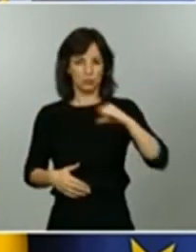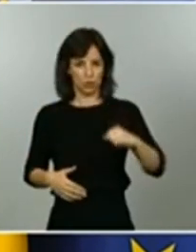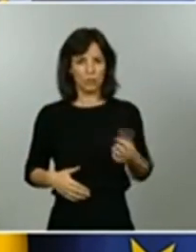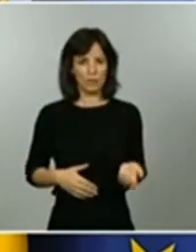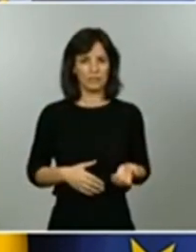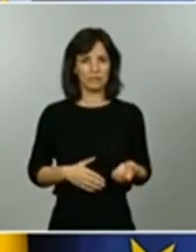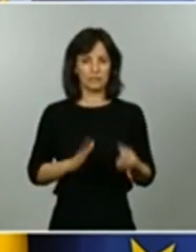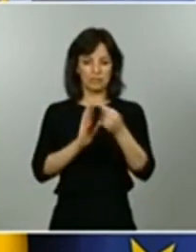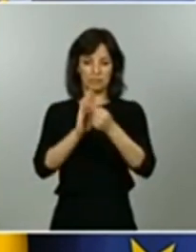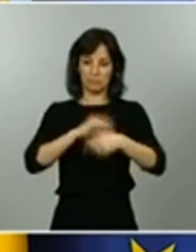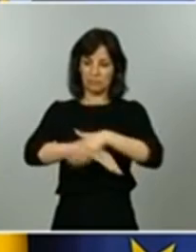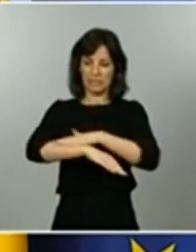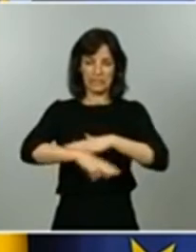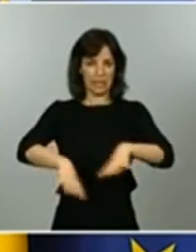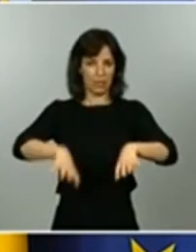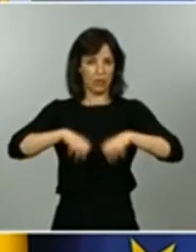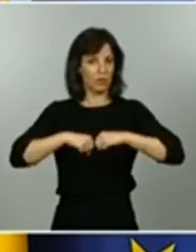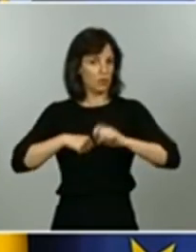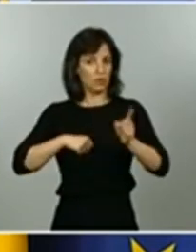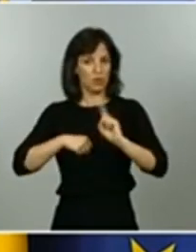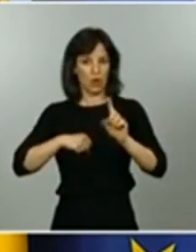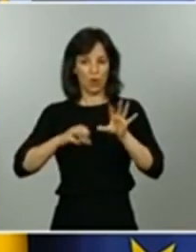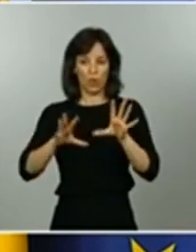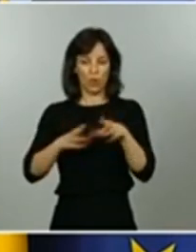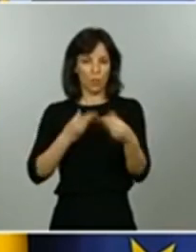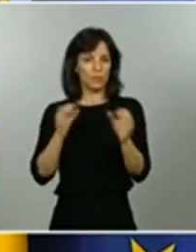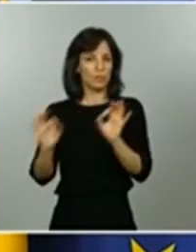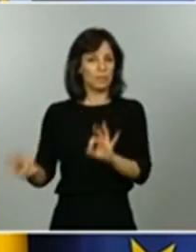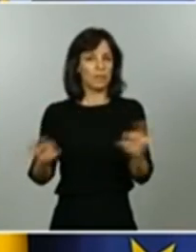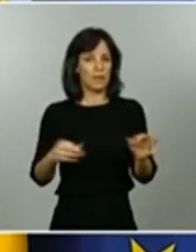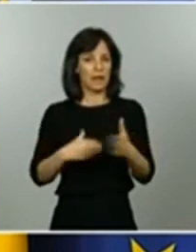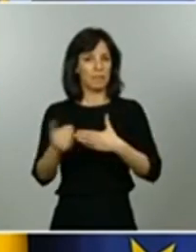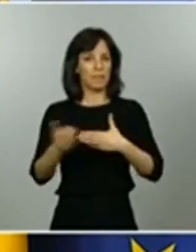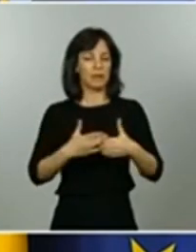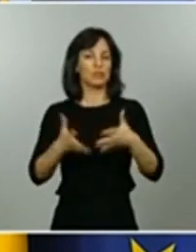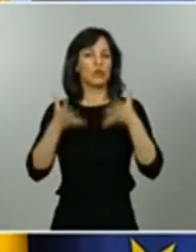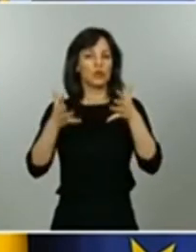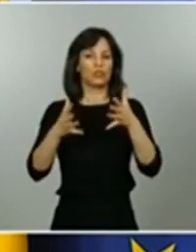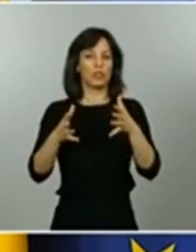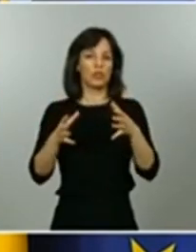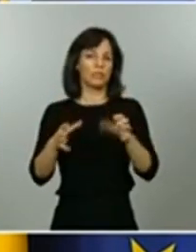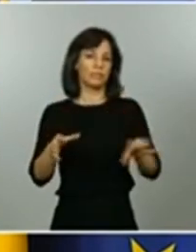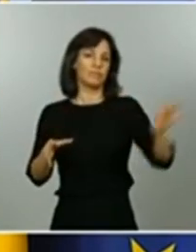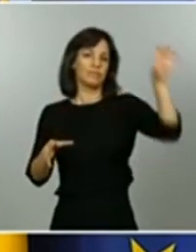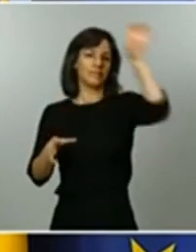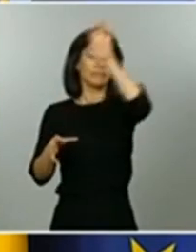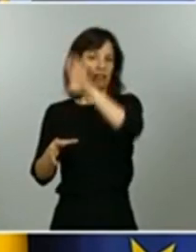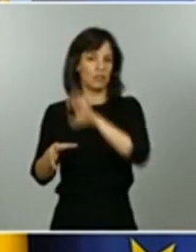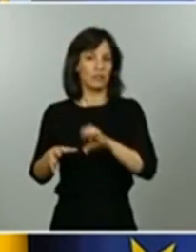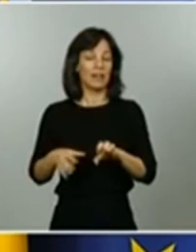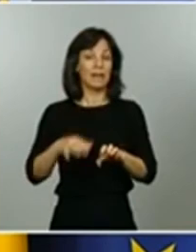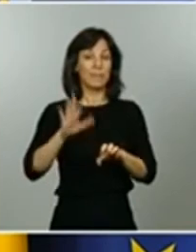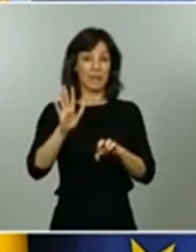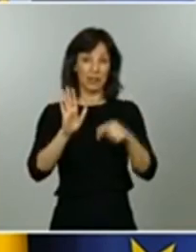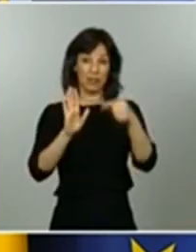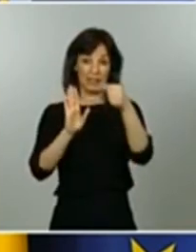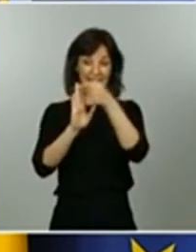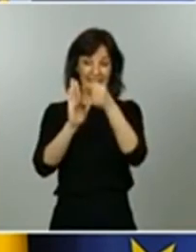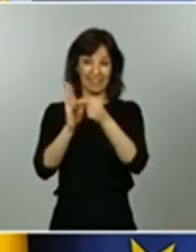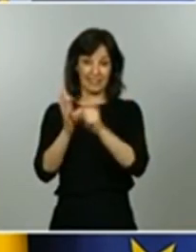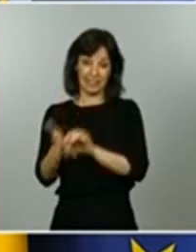de hecho son documentos preparados por el consejo interterritorial pero la aplicación de esos requisitos requiere